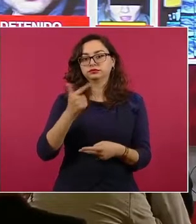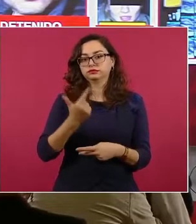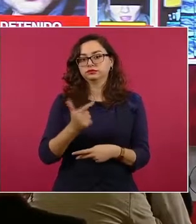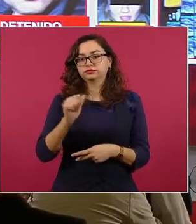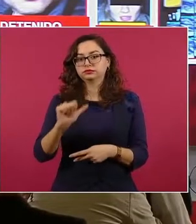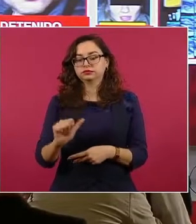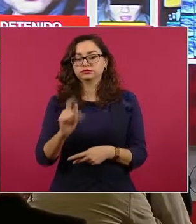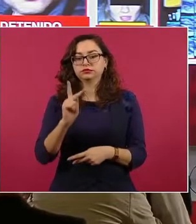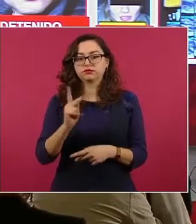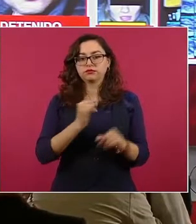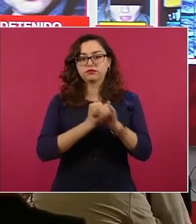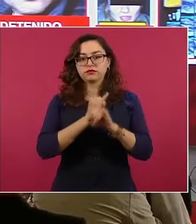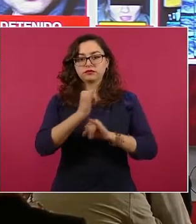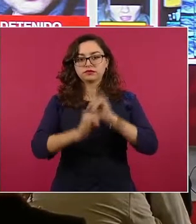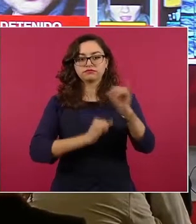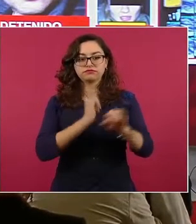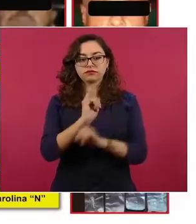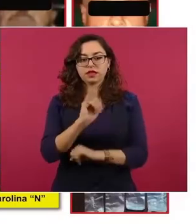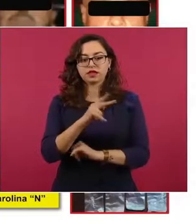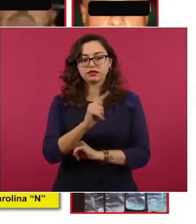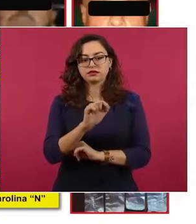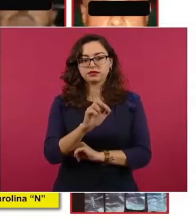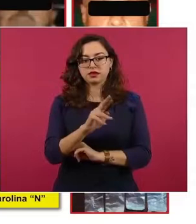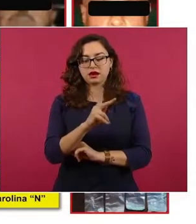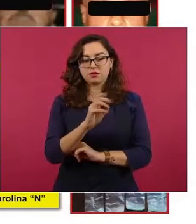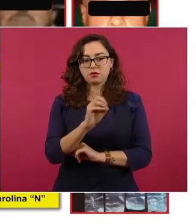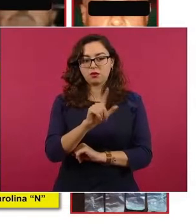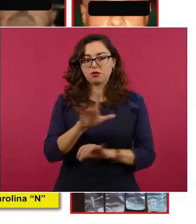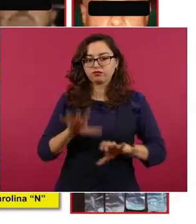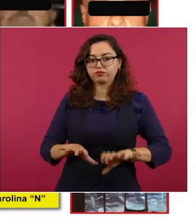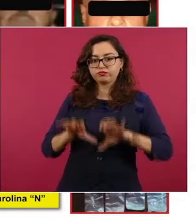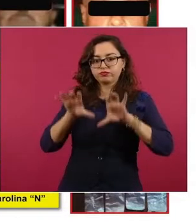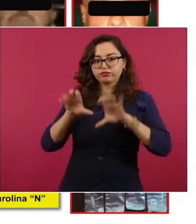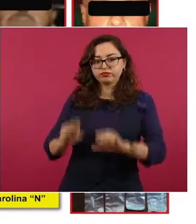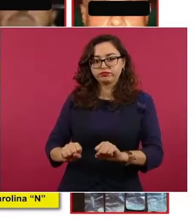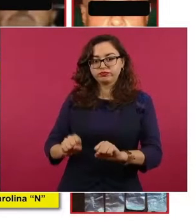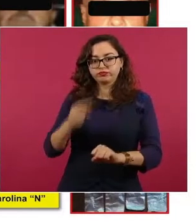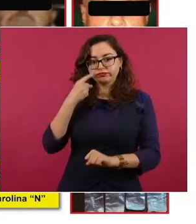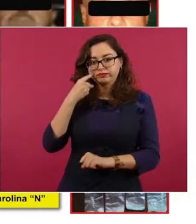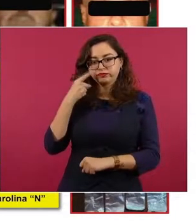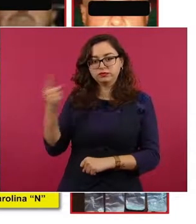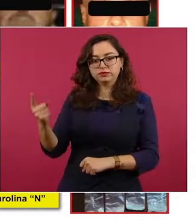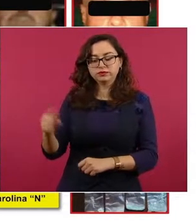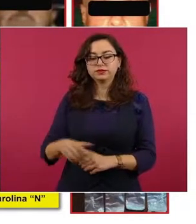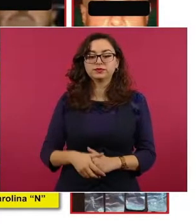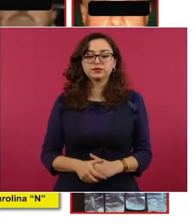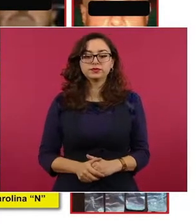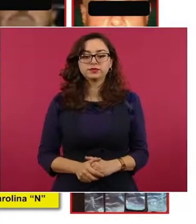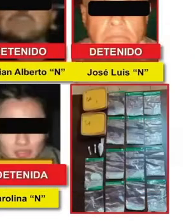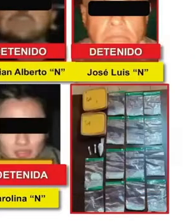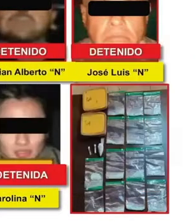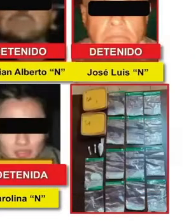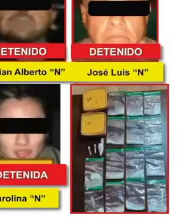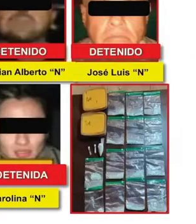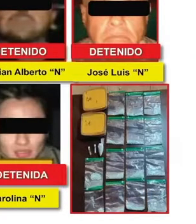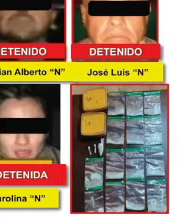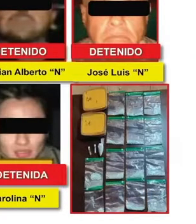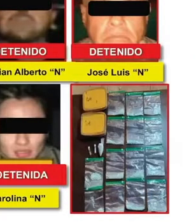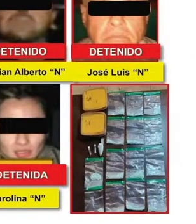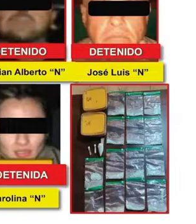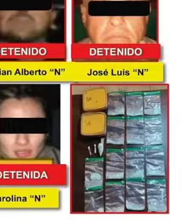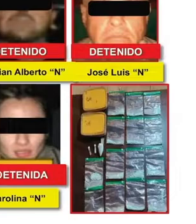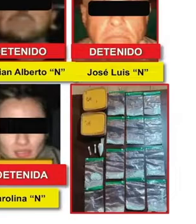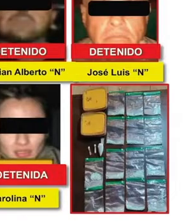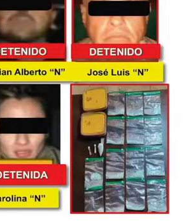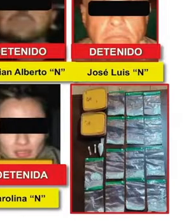Internacionales, Interpol México, lograron la detención de Eric N., alias el 85, presunto